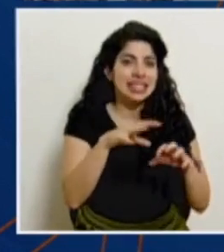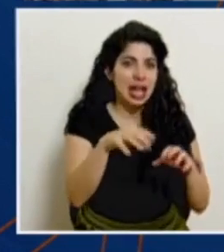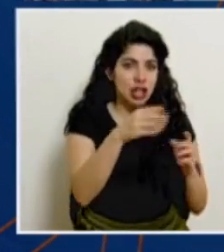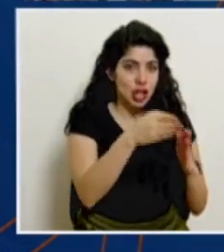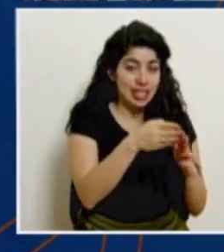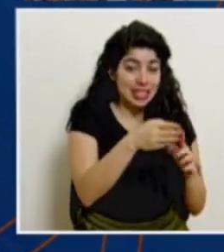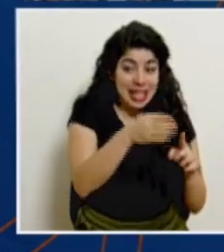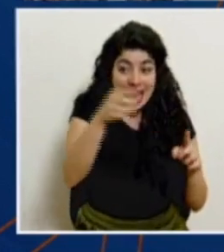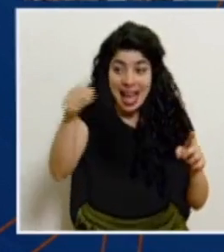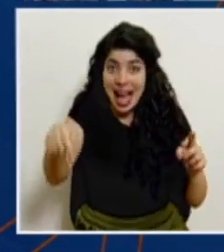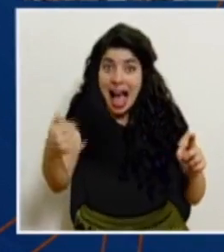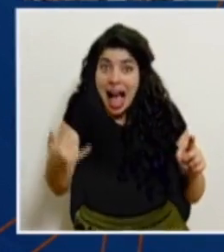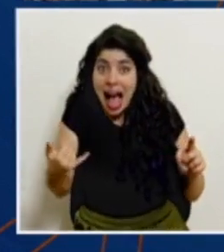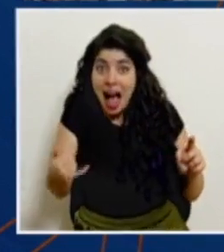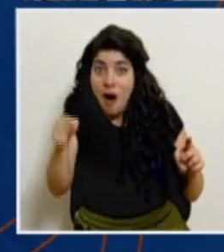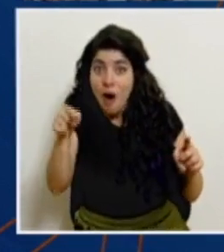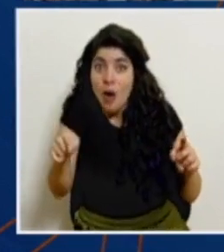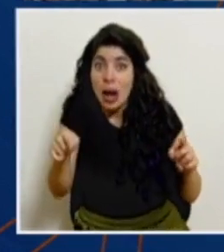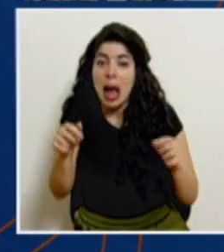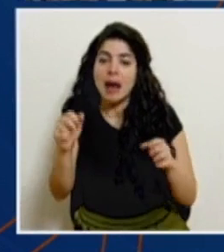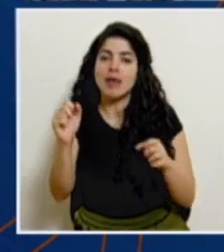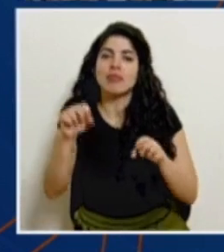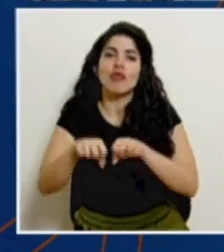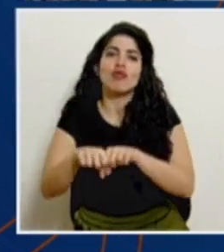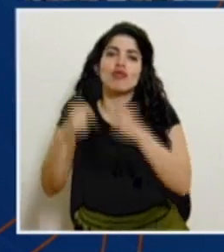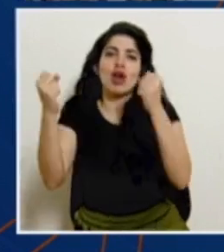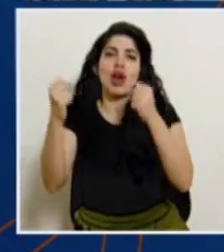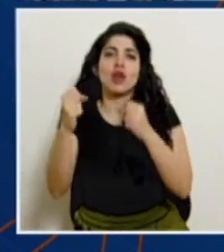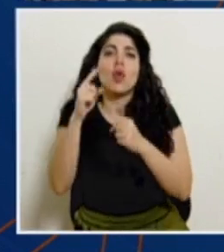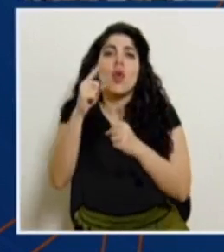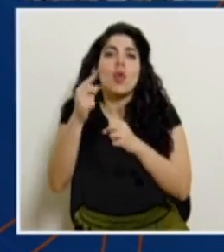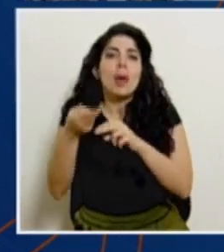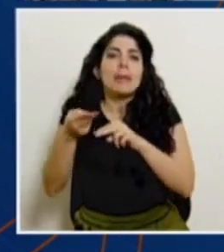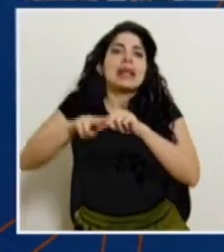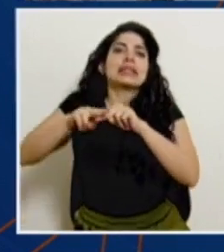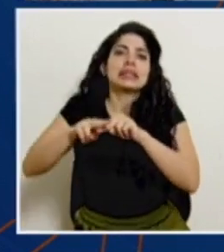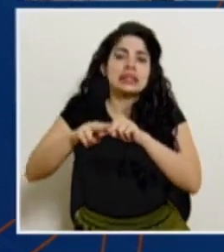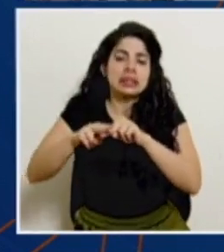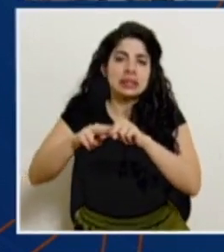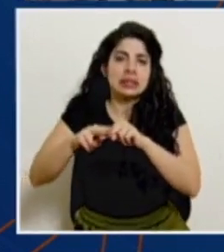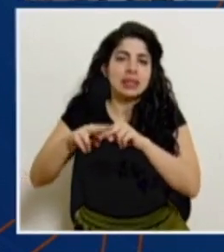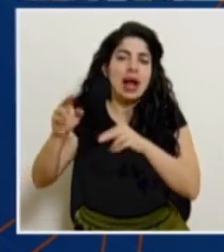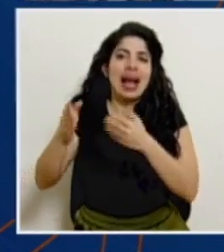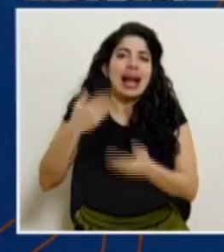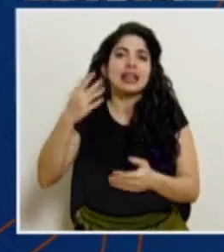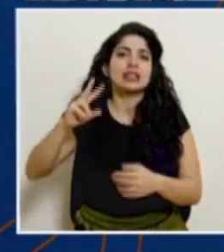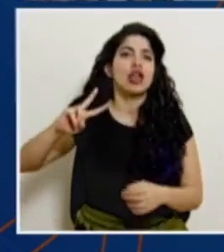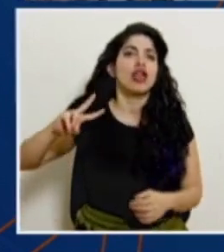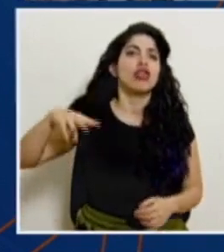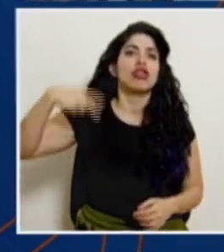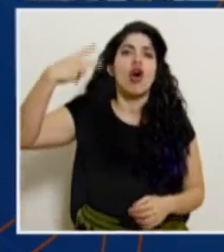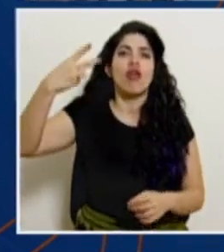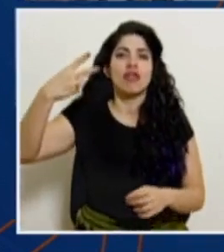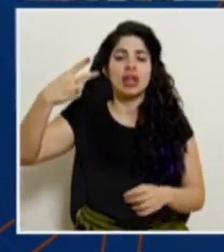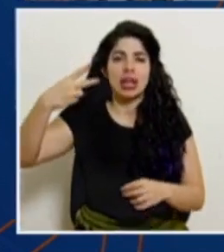En esta ocasión estamos superando en un cantón, estamos duplicando prácticamente esa